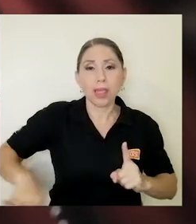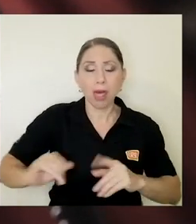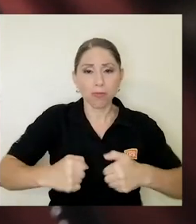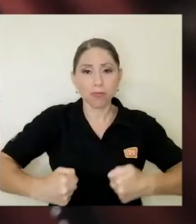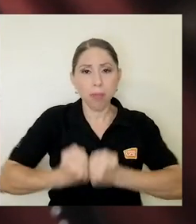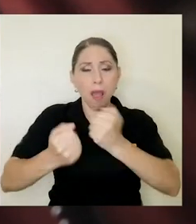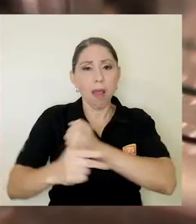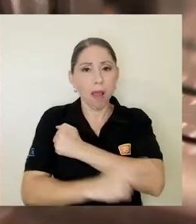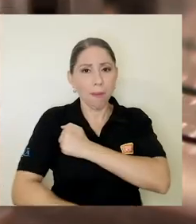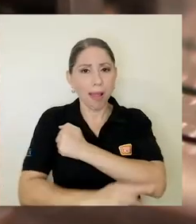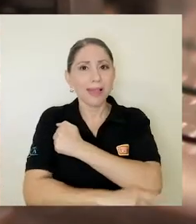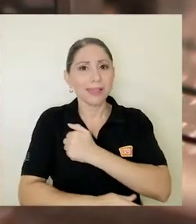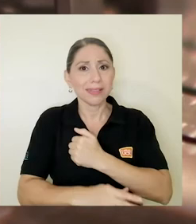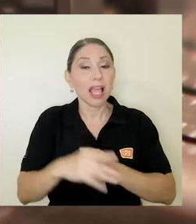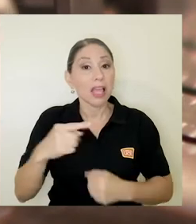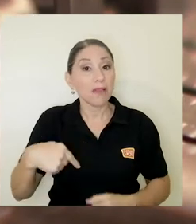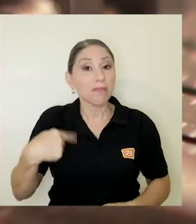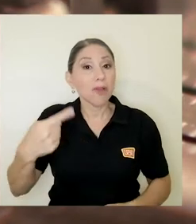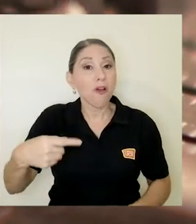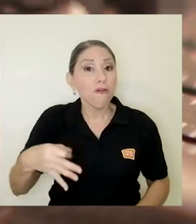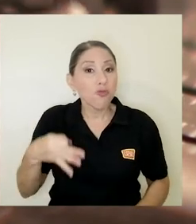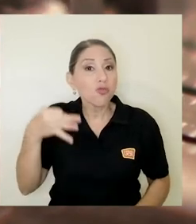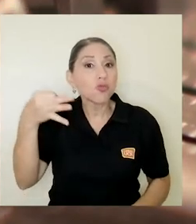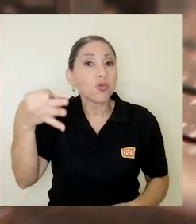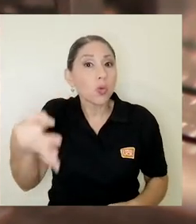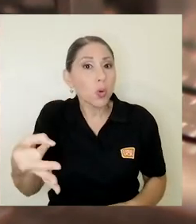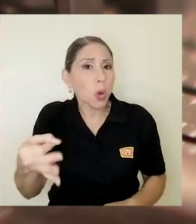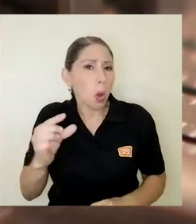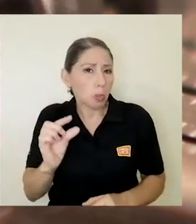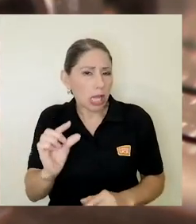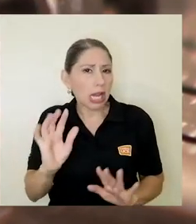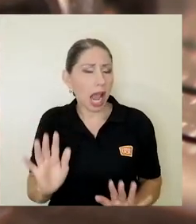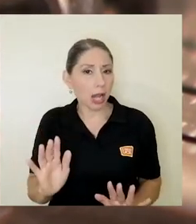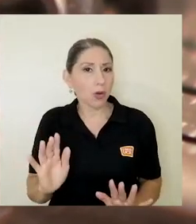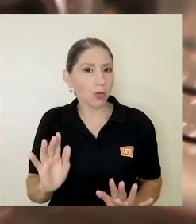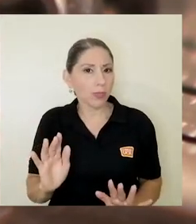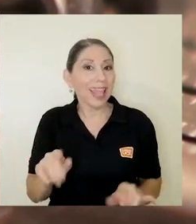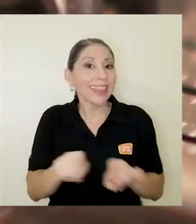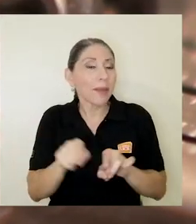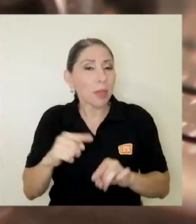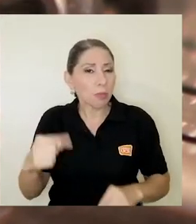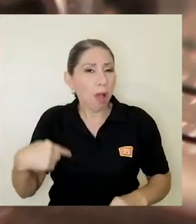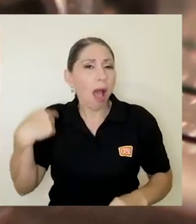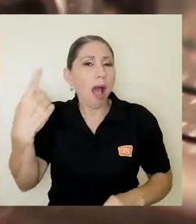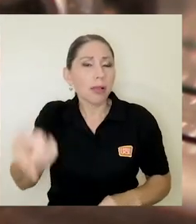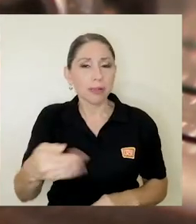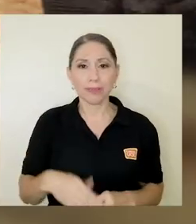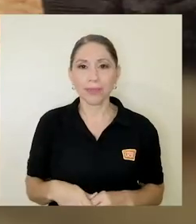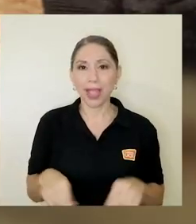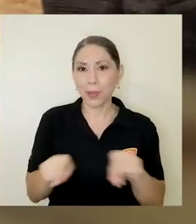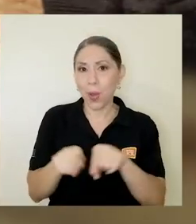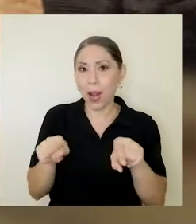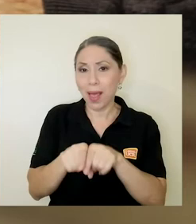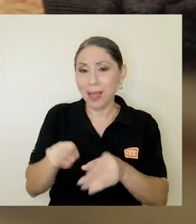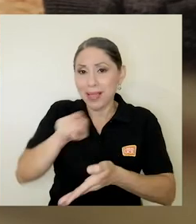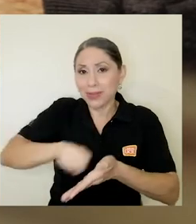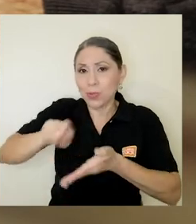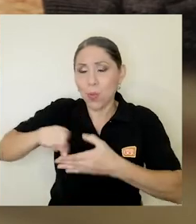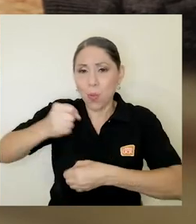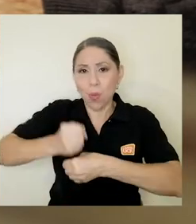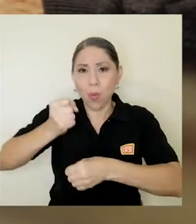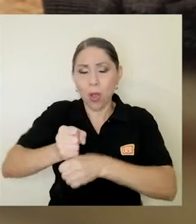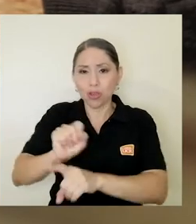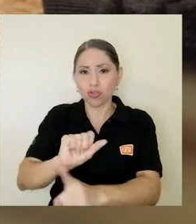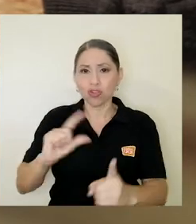nuestro país y en el futuro cercano y digamos más a largo plazo. Por otra parte, la